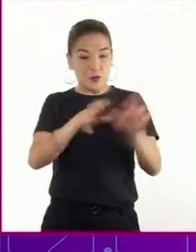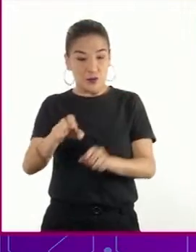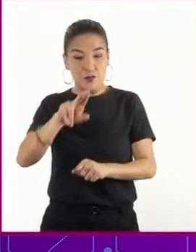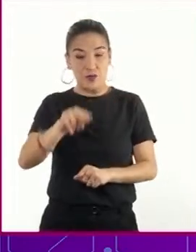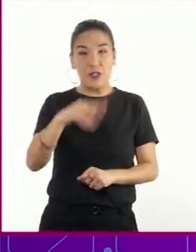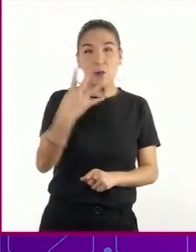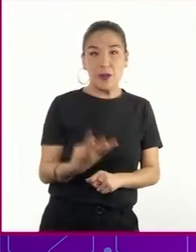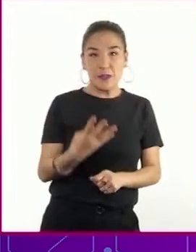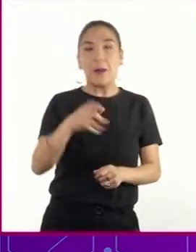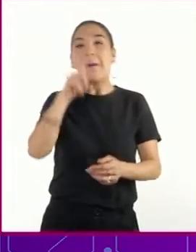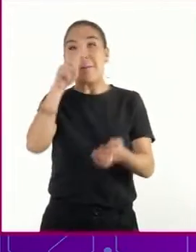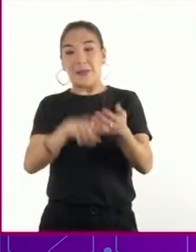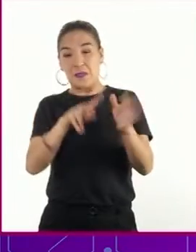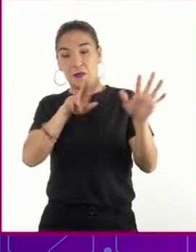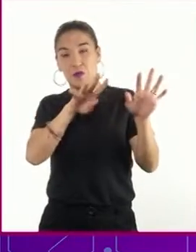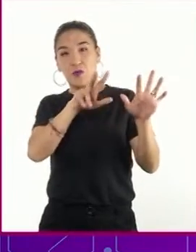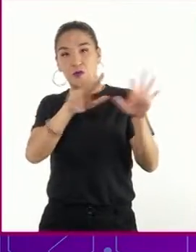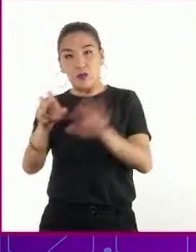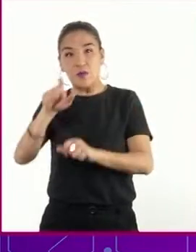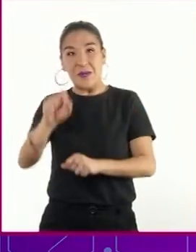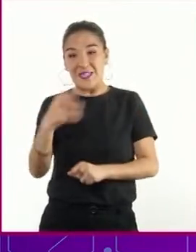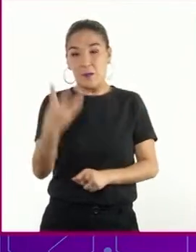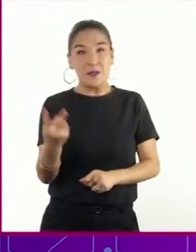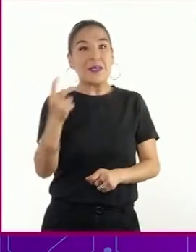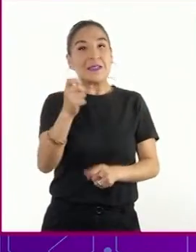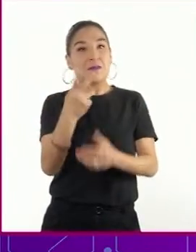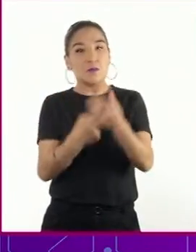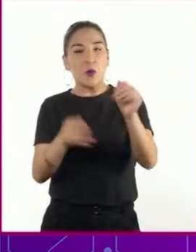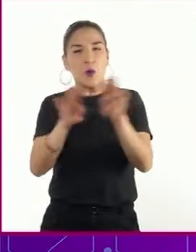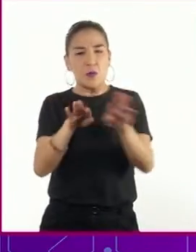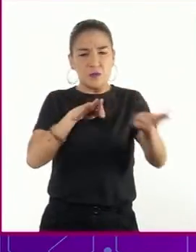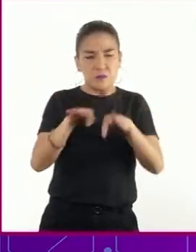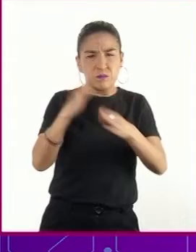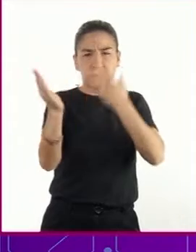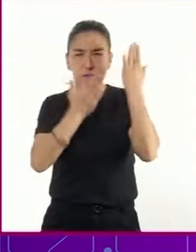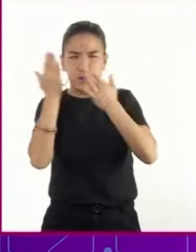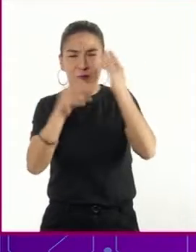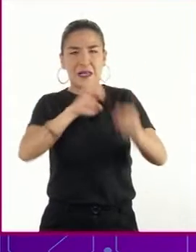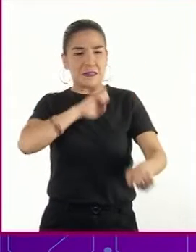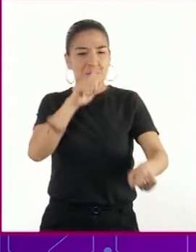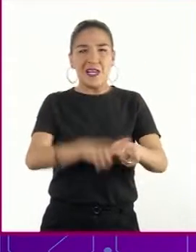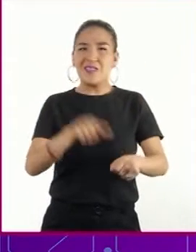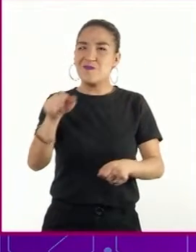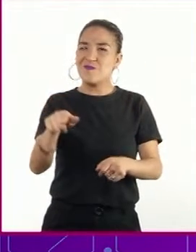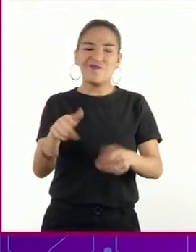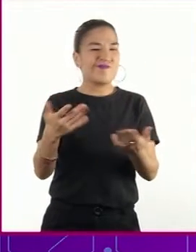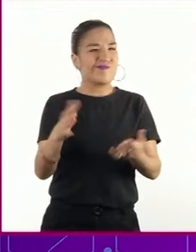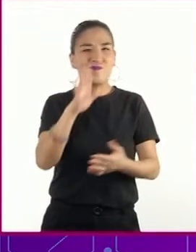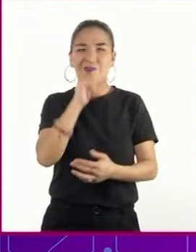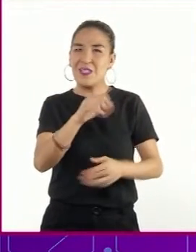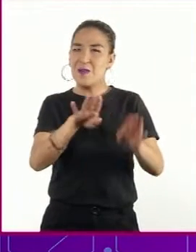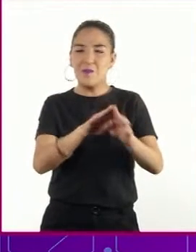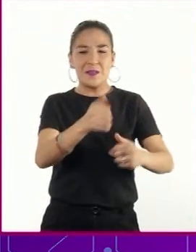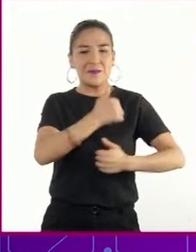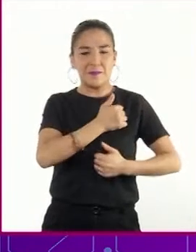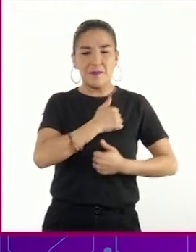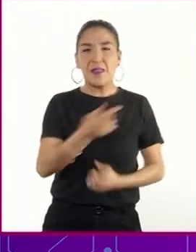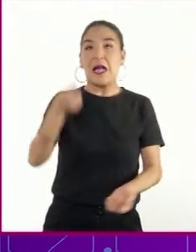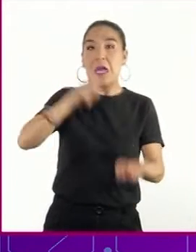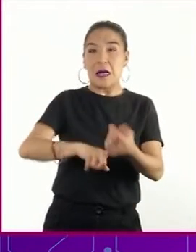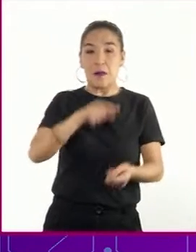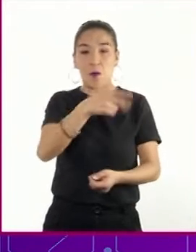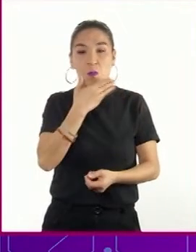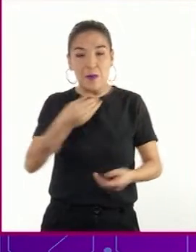1924, que por efectuar trabajos especializados, no hubieran prestado servicio militar. Hombres nacidos entre